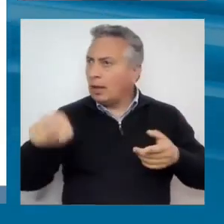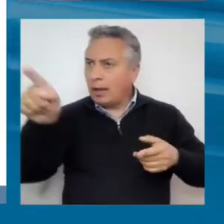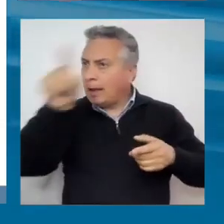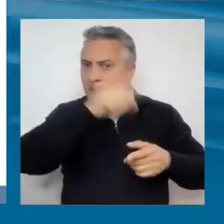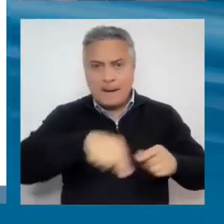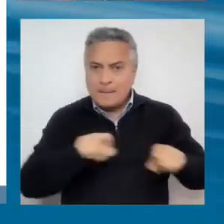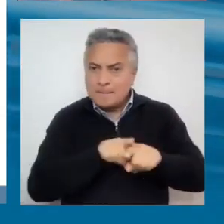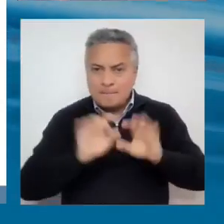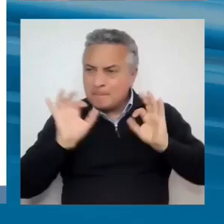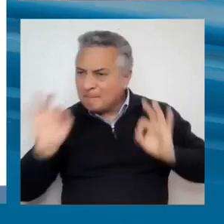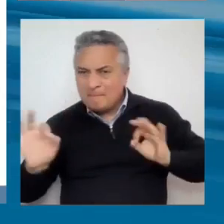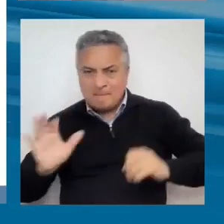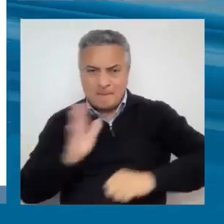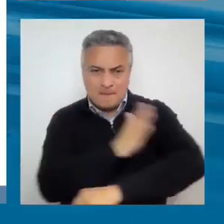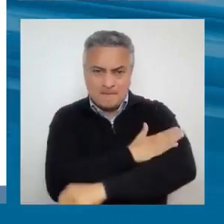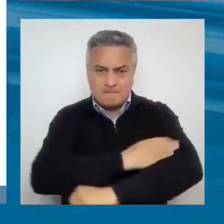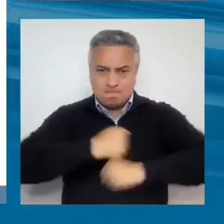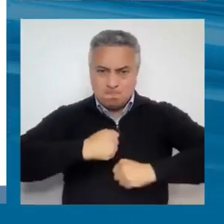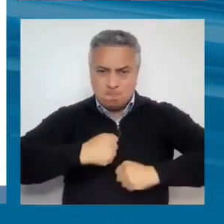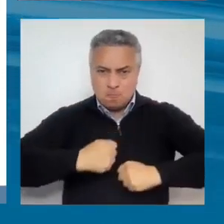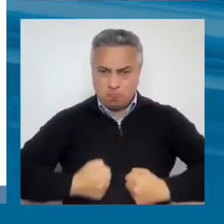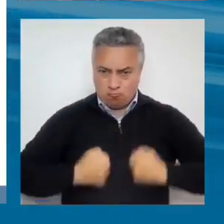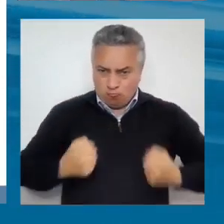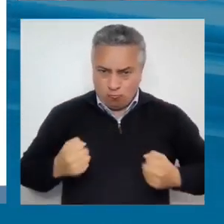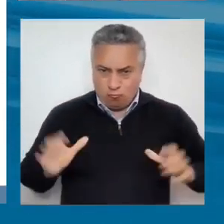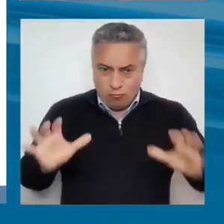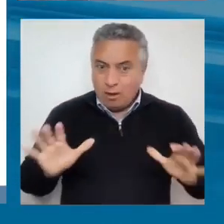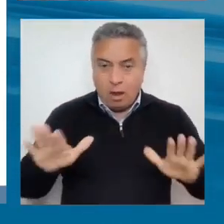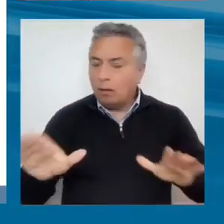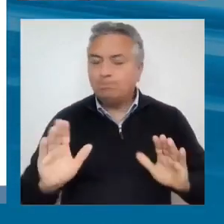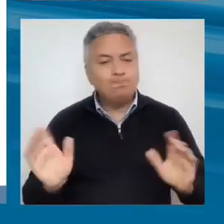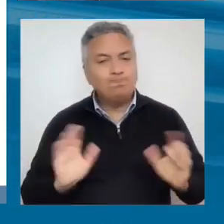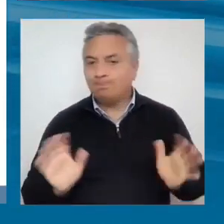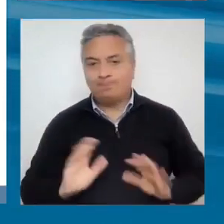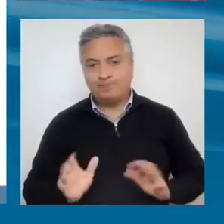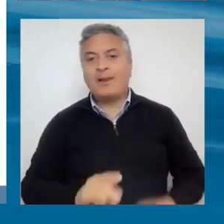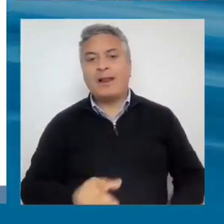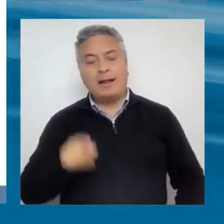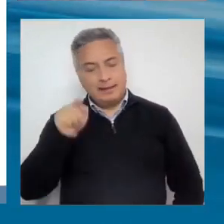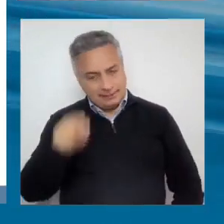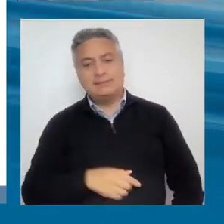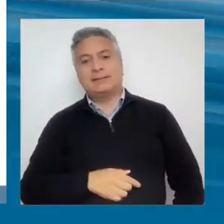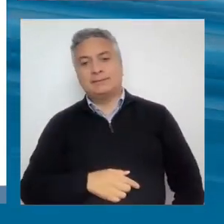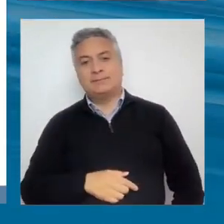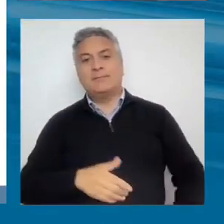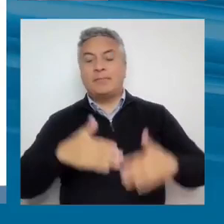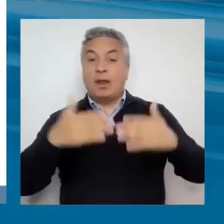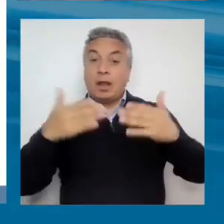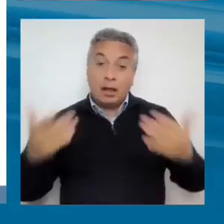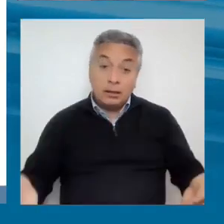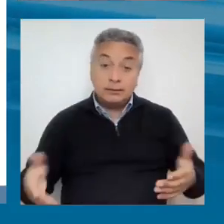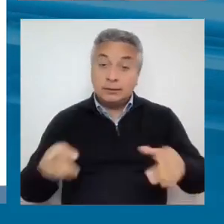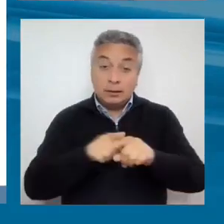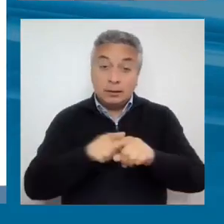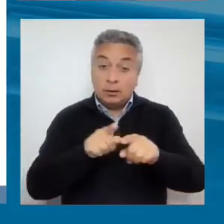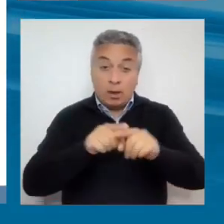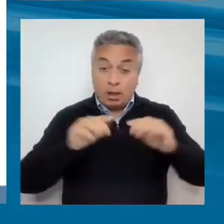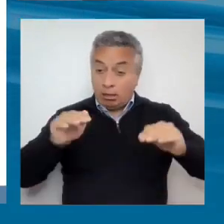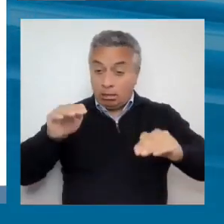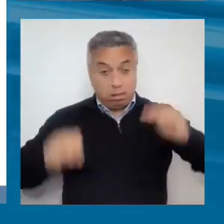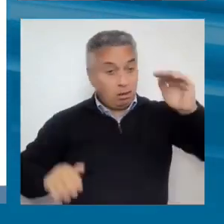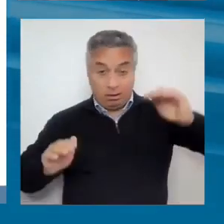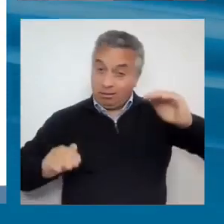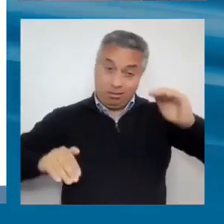por eso es que el tema de la movilidad social también es importante aquí. El tema de la desigualdad de género, que es estructural, seguimos